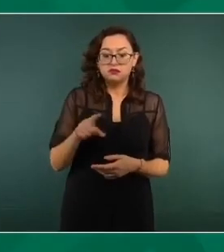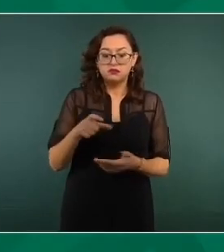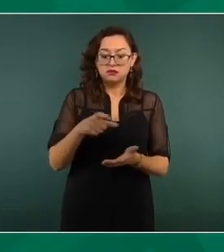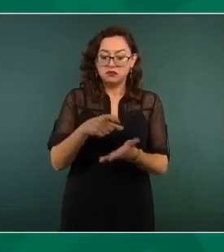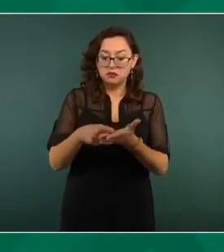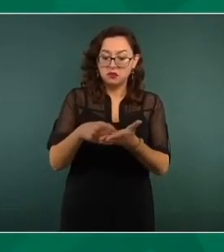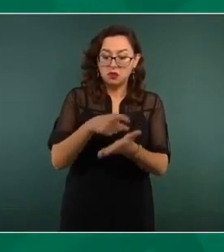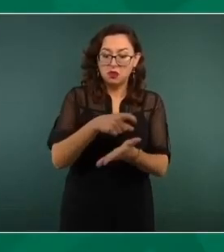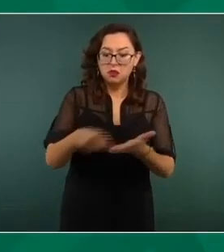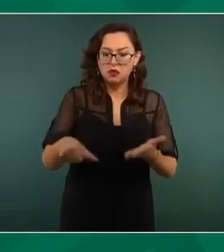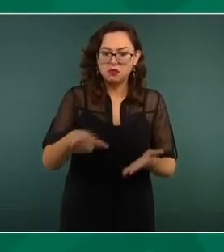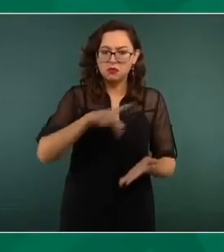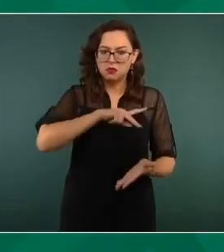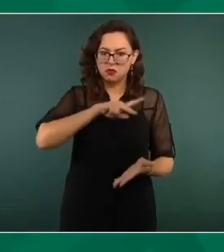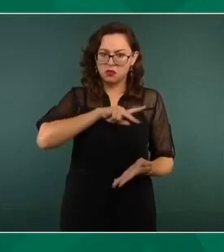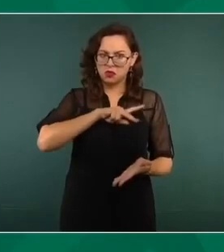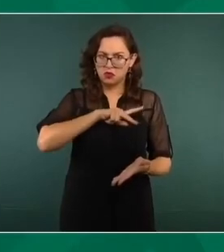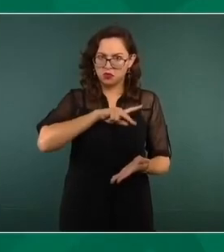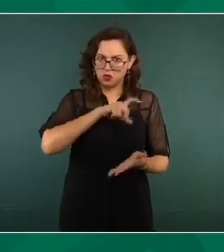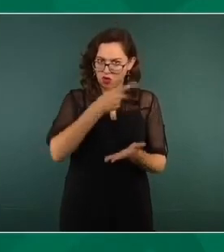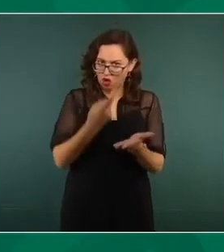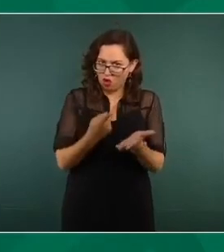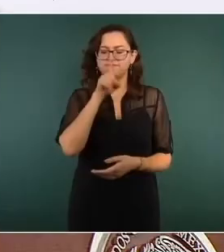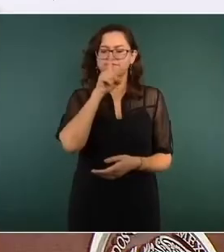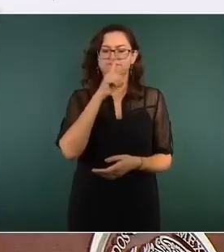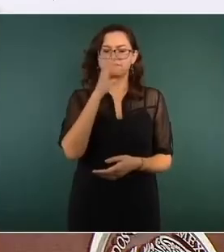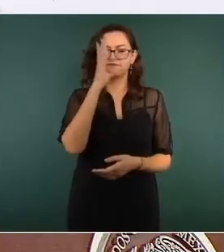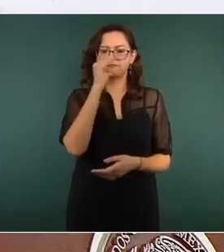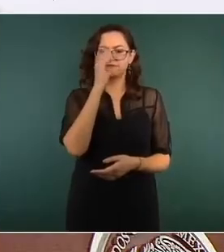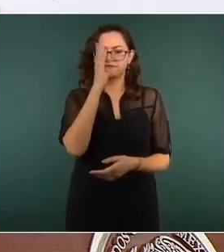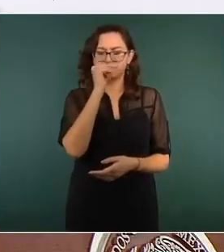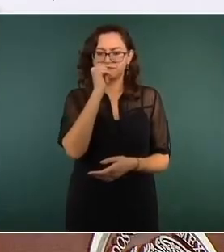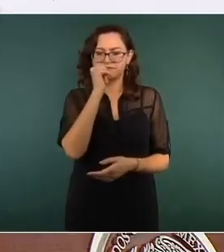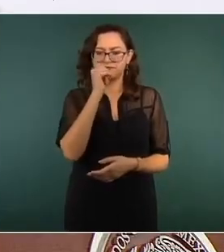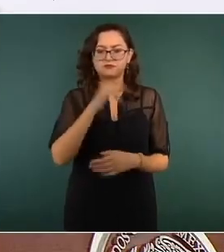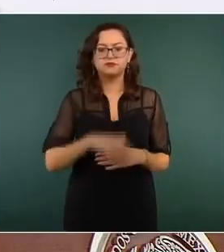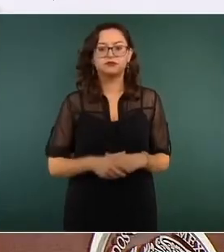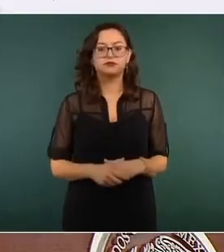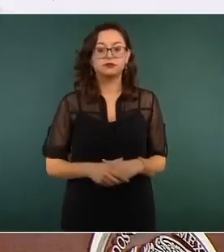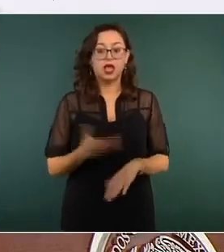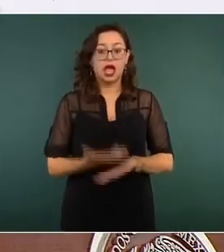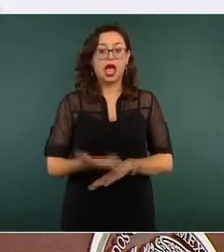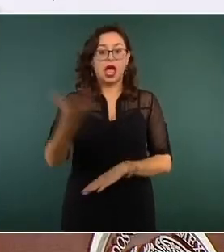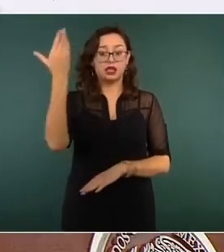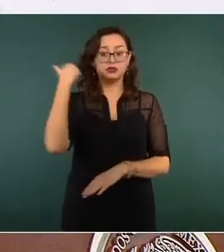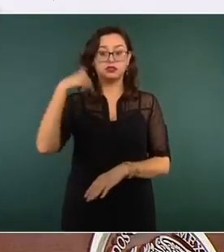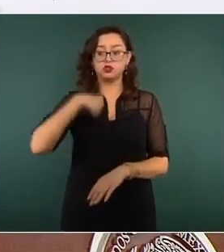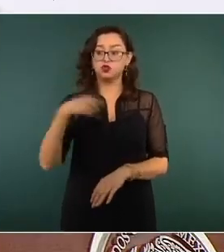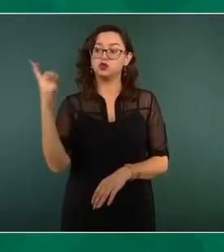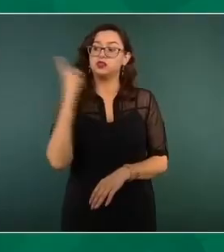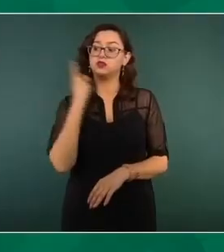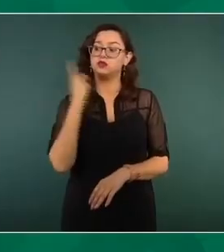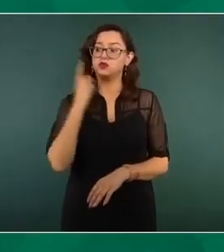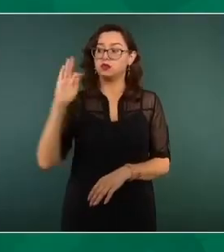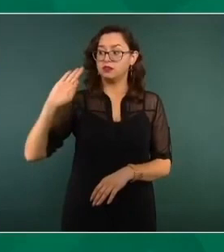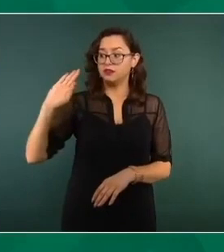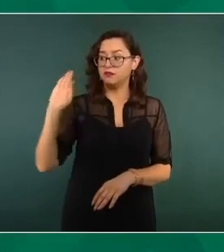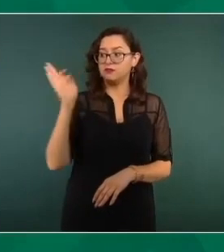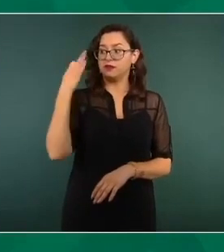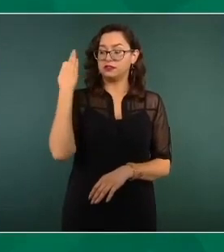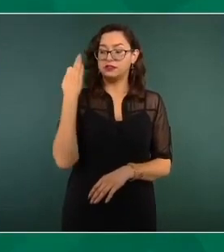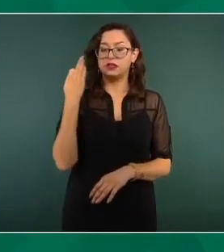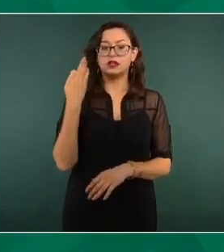que fui diputado federal, con respeto apoyé la reforma energética en el